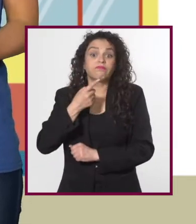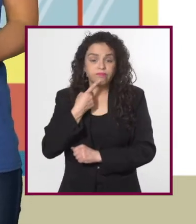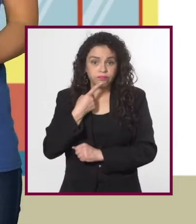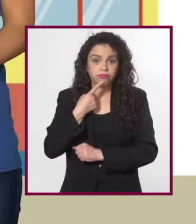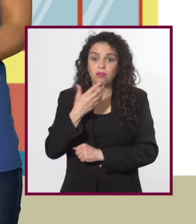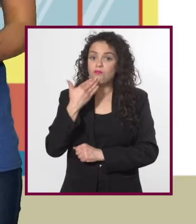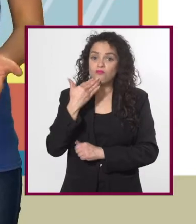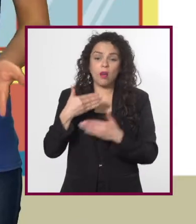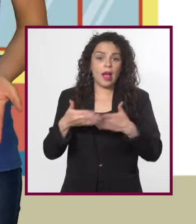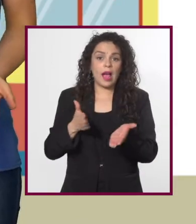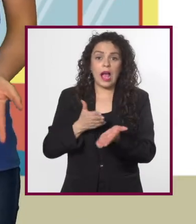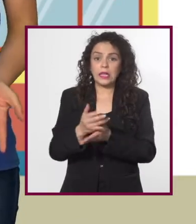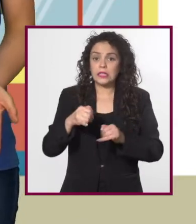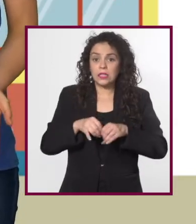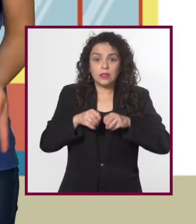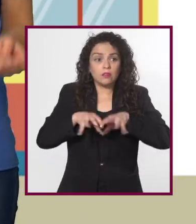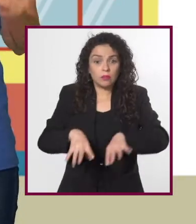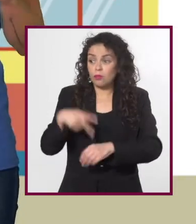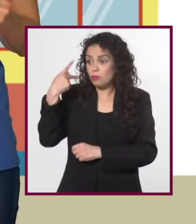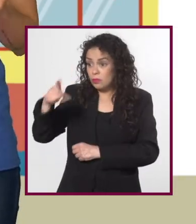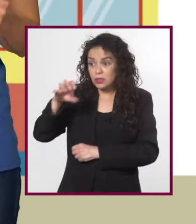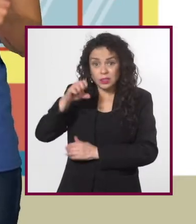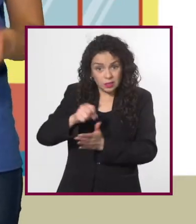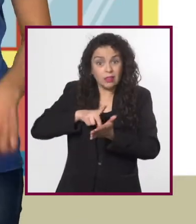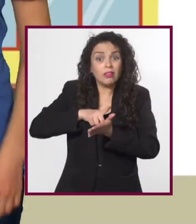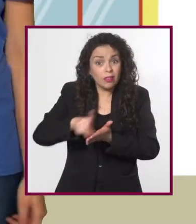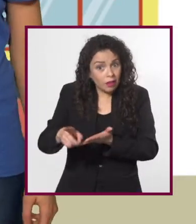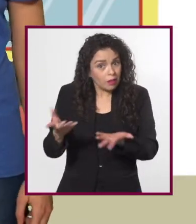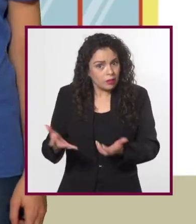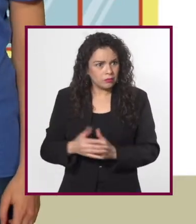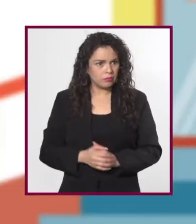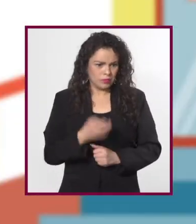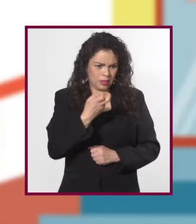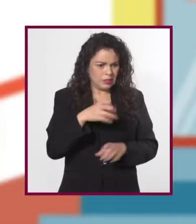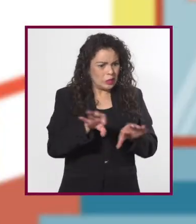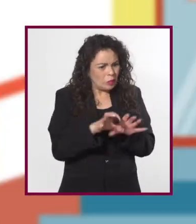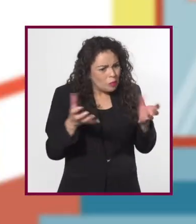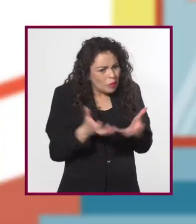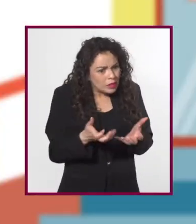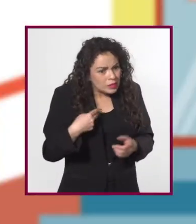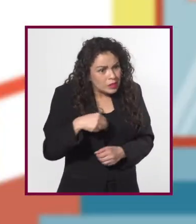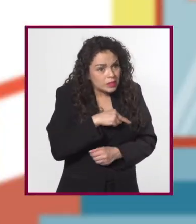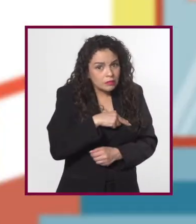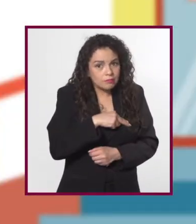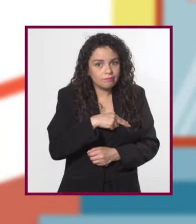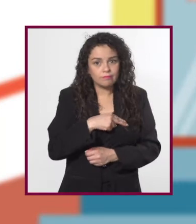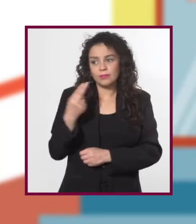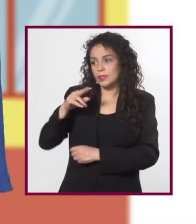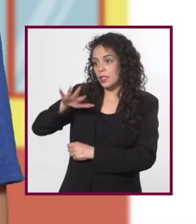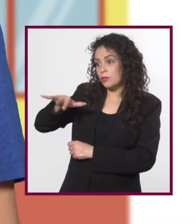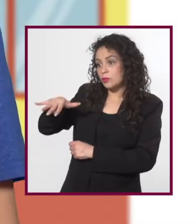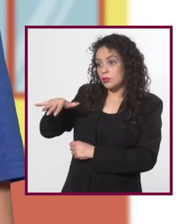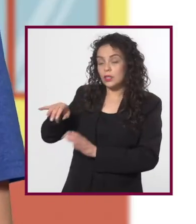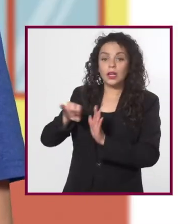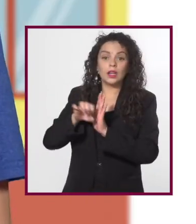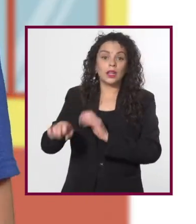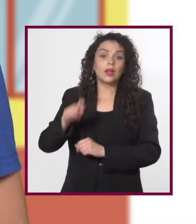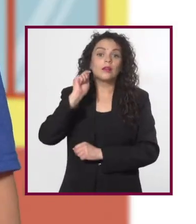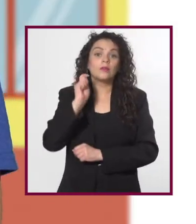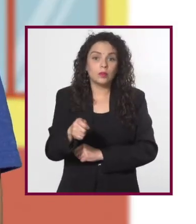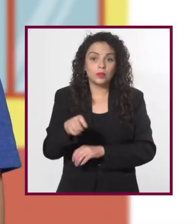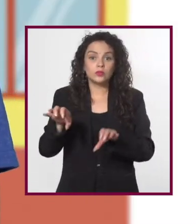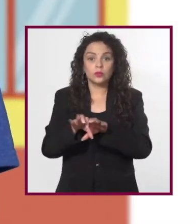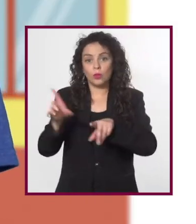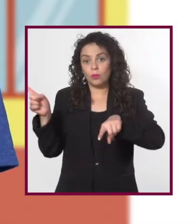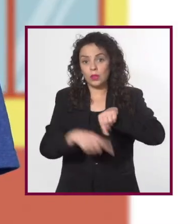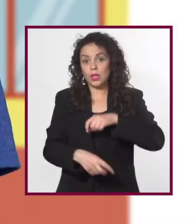ejemplo, tenga acceso a la información a la que tiene derecho. ¿Y ahí qué hacemos? Buscamos, como